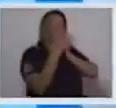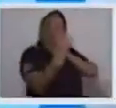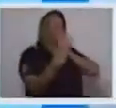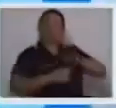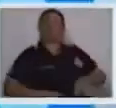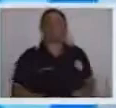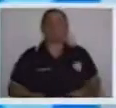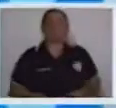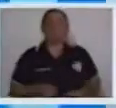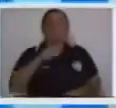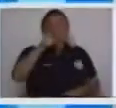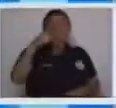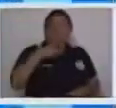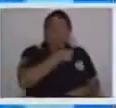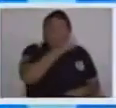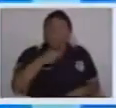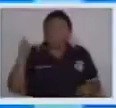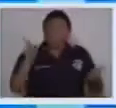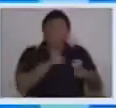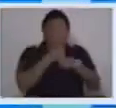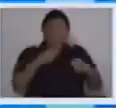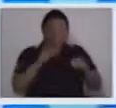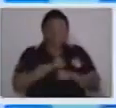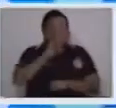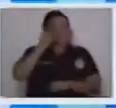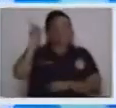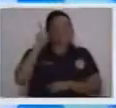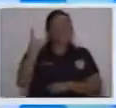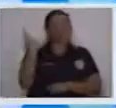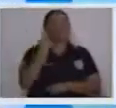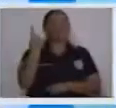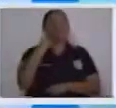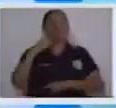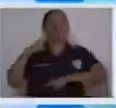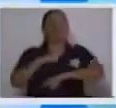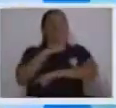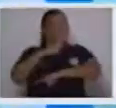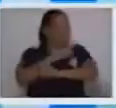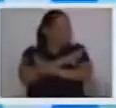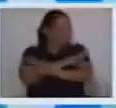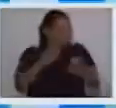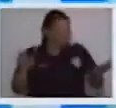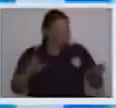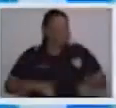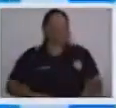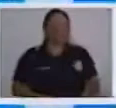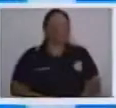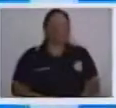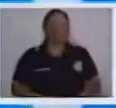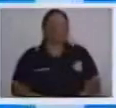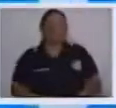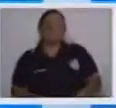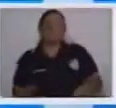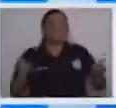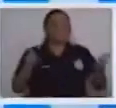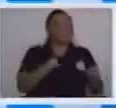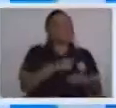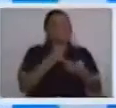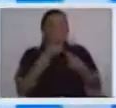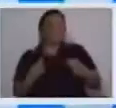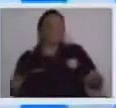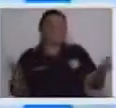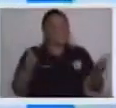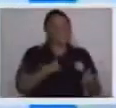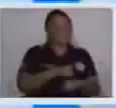Y ahora vamos a cantar todos juntos esta canción, solo con la ovejita. Así es. Y esto dice así.